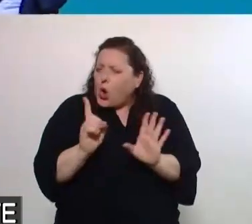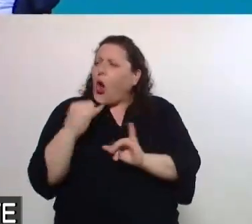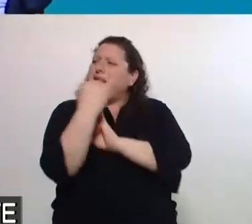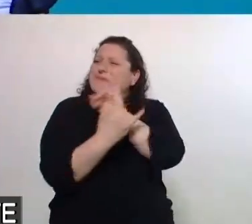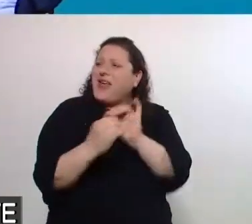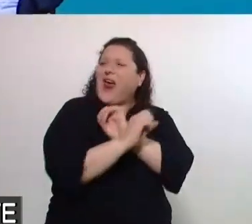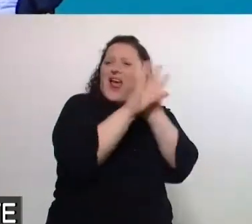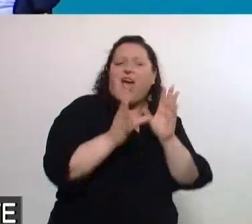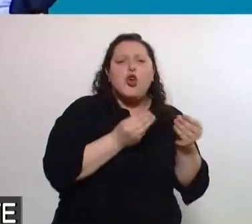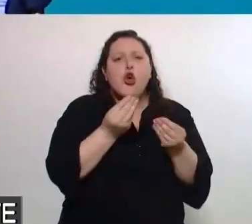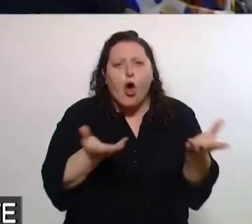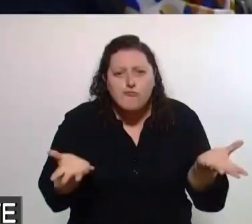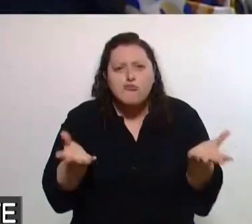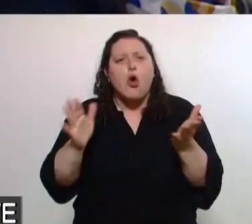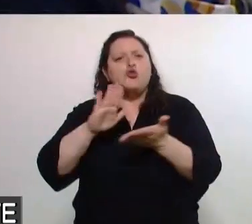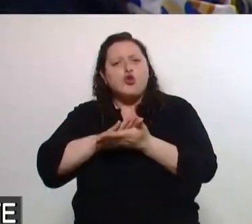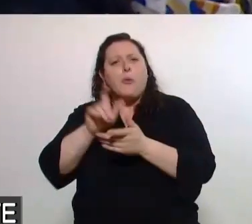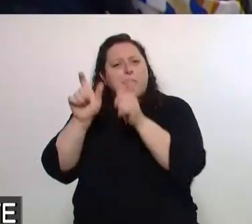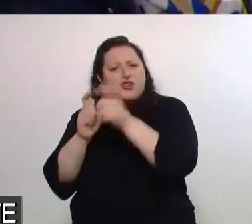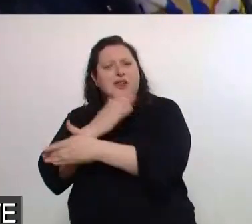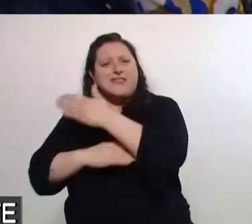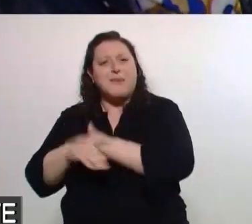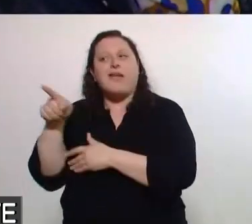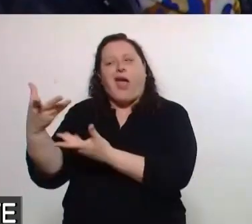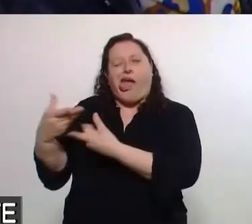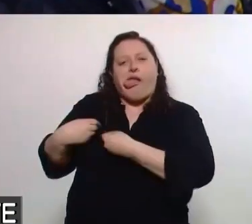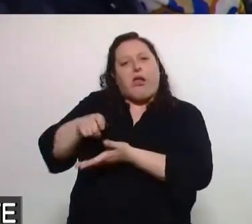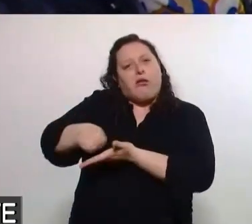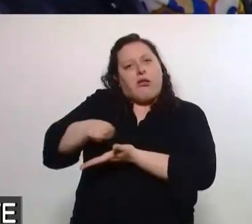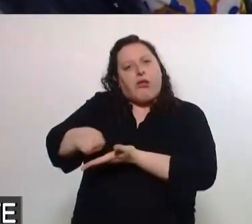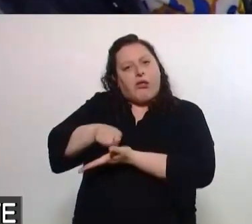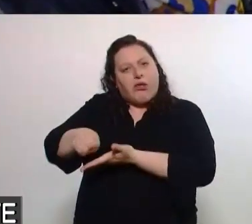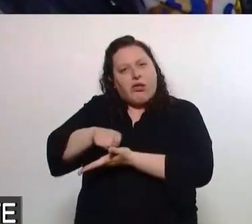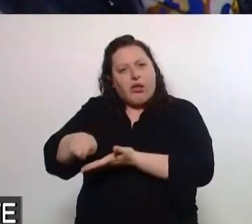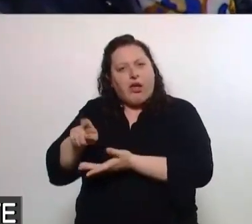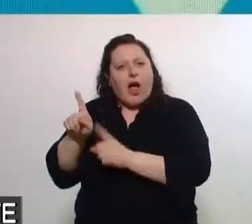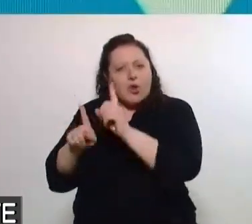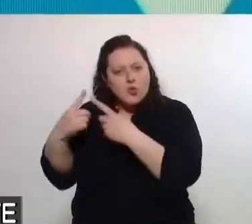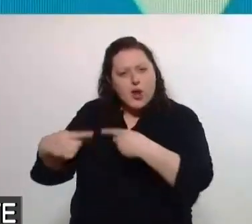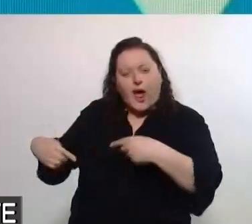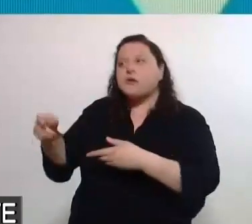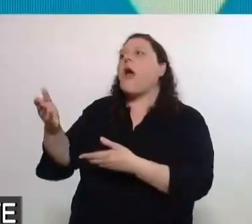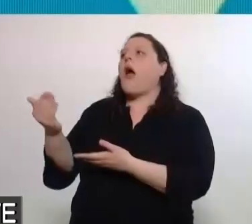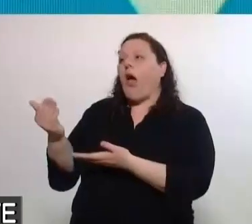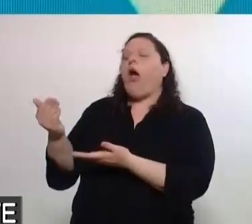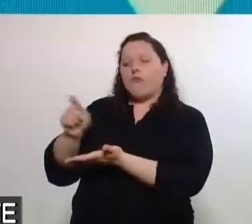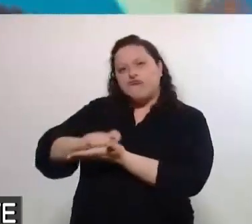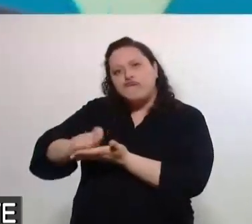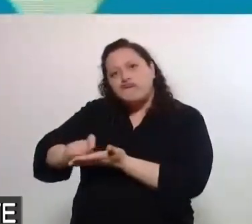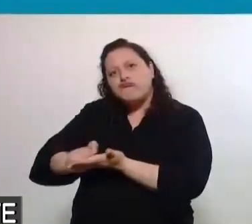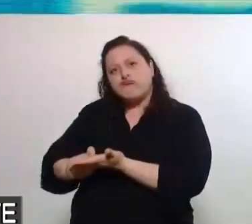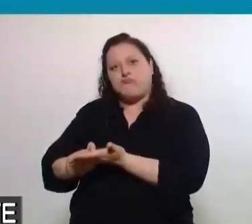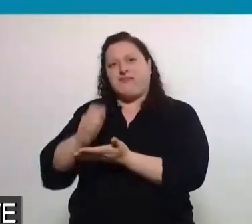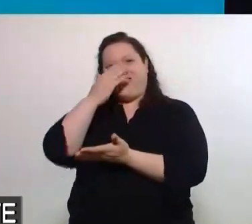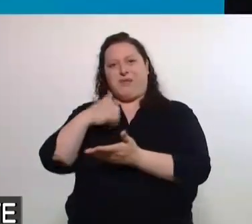ayudó a escribir un poco, alguna idea que planteé ese día. Y la